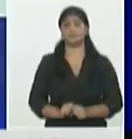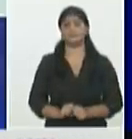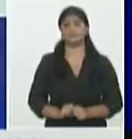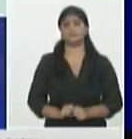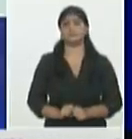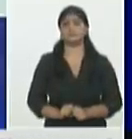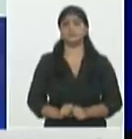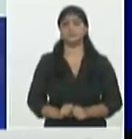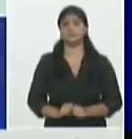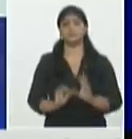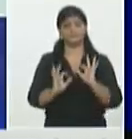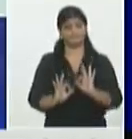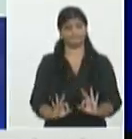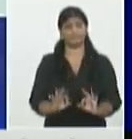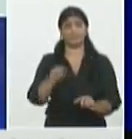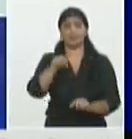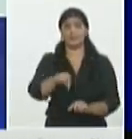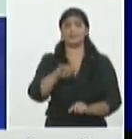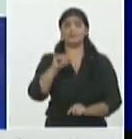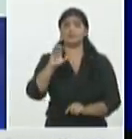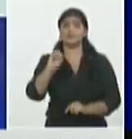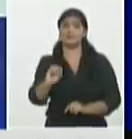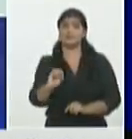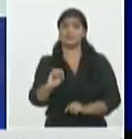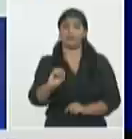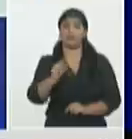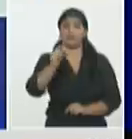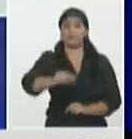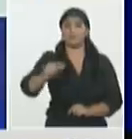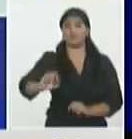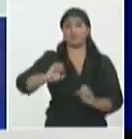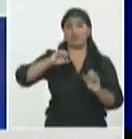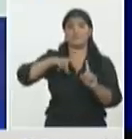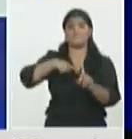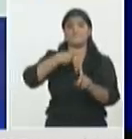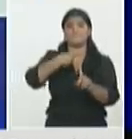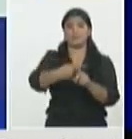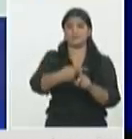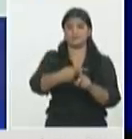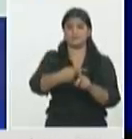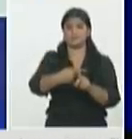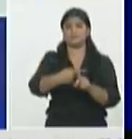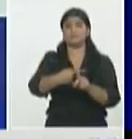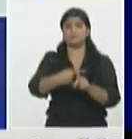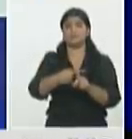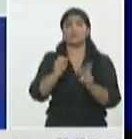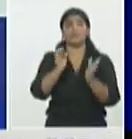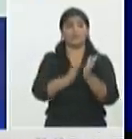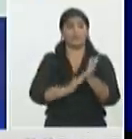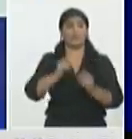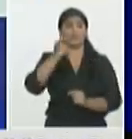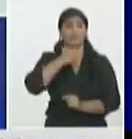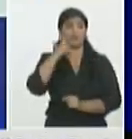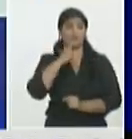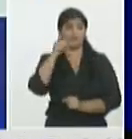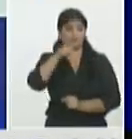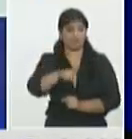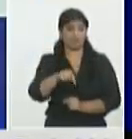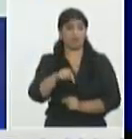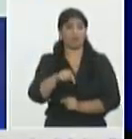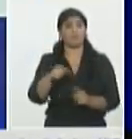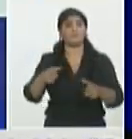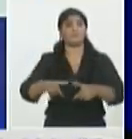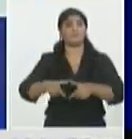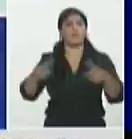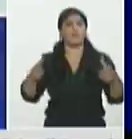de 60 más que los que hubo en el mes de abril que había sido el de mayor cifra de casos